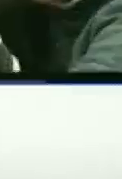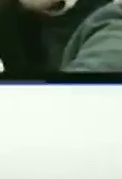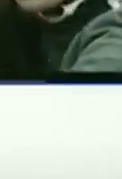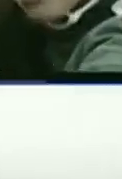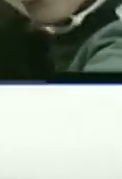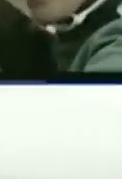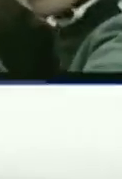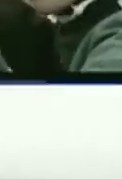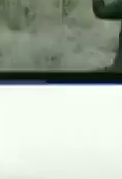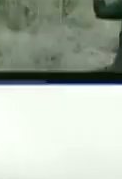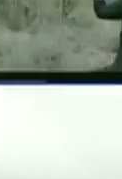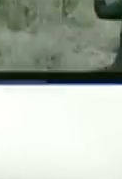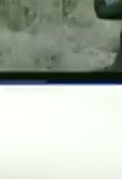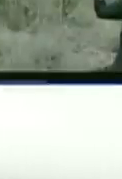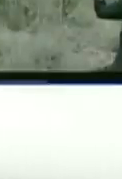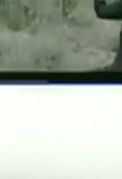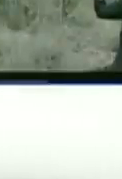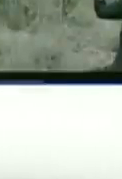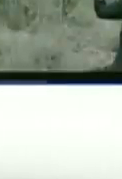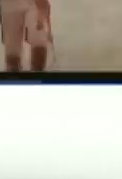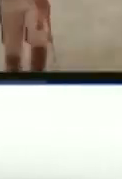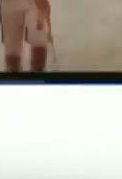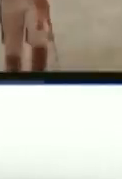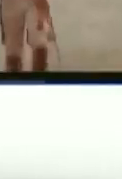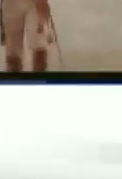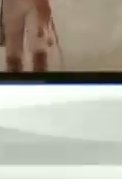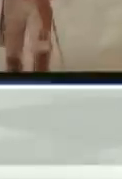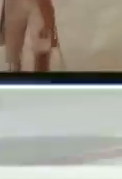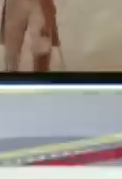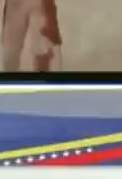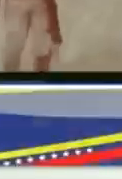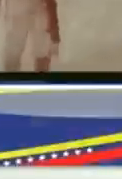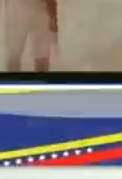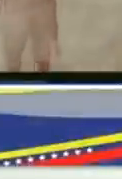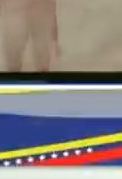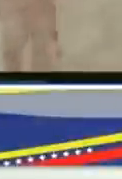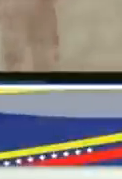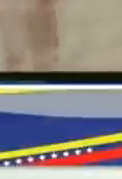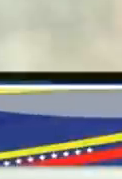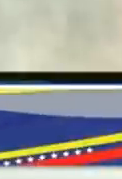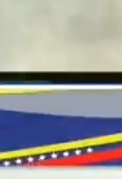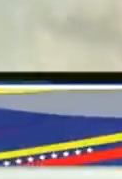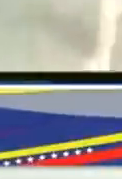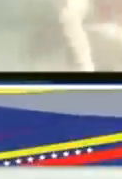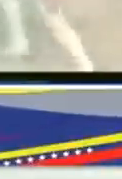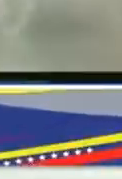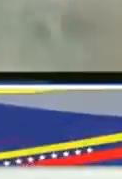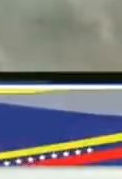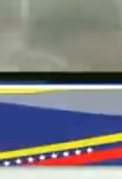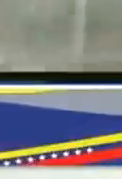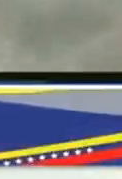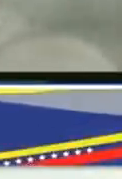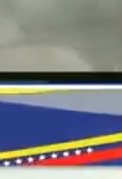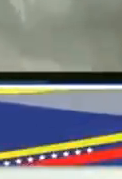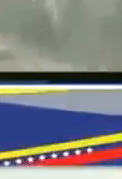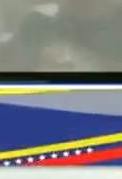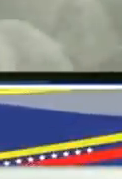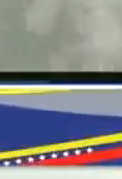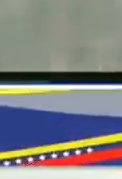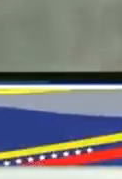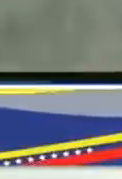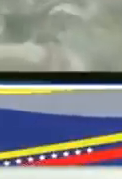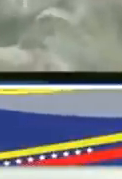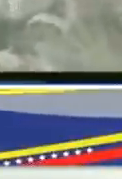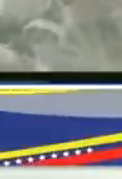un gran guionista que nos ha acompañado no solamente en la serie sino en el documental de Carabobo está Nayaurí Jiménez